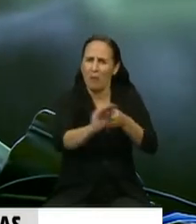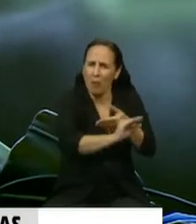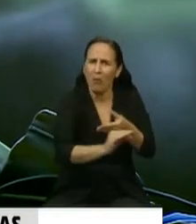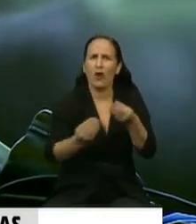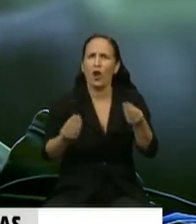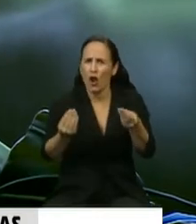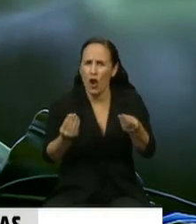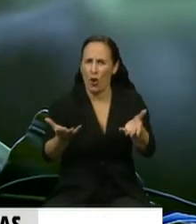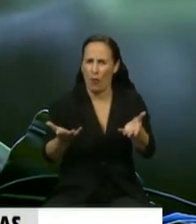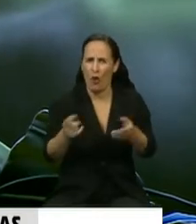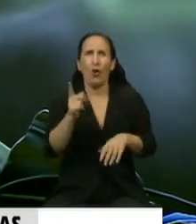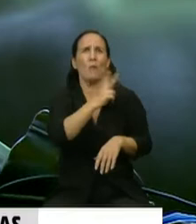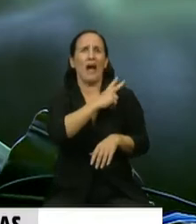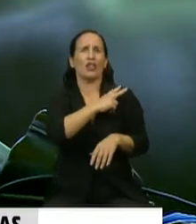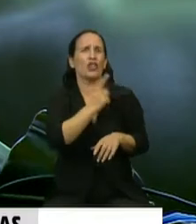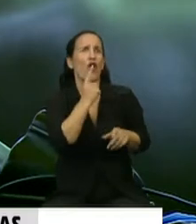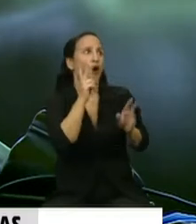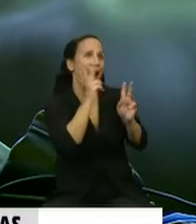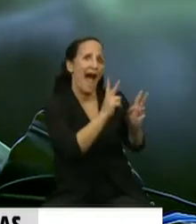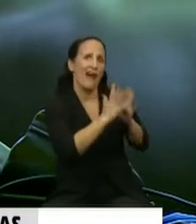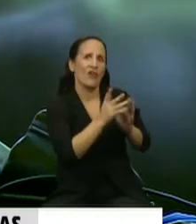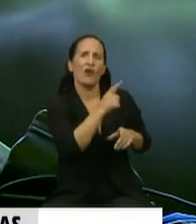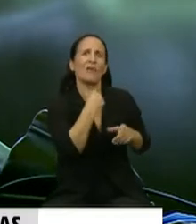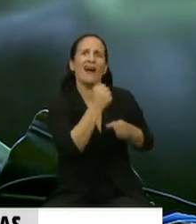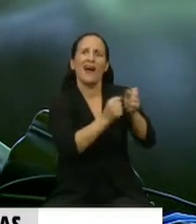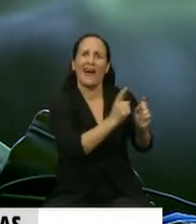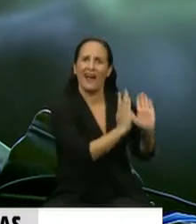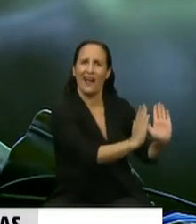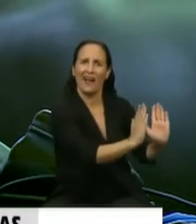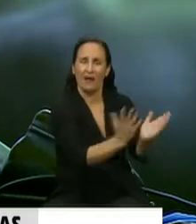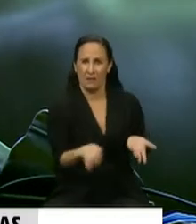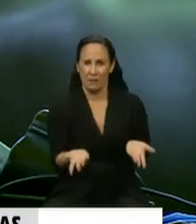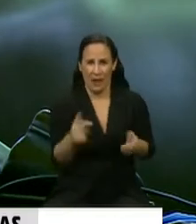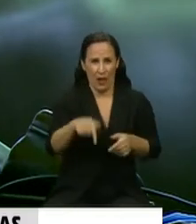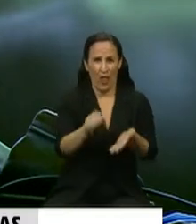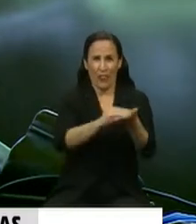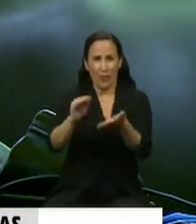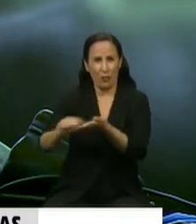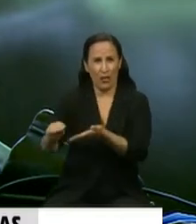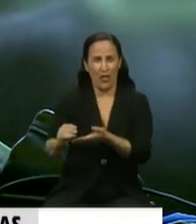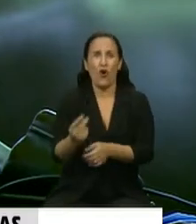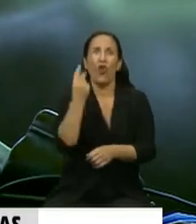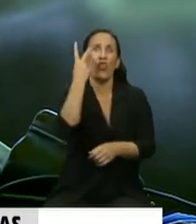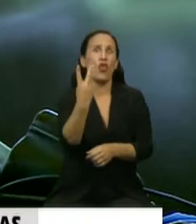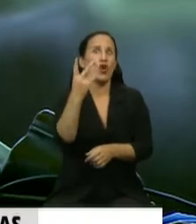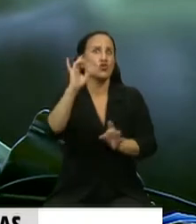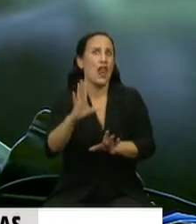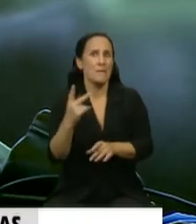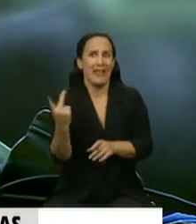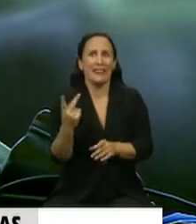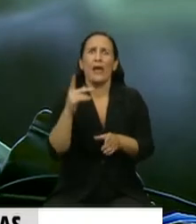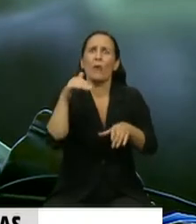necesidades patronales. Lo mismo ahora. Quiero recordar que los dos únicos diputados que votamos las leyes desde